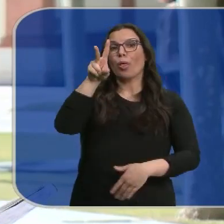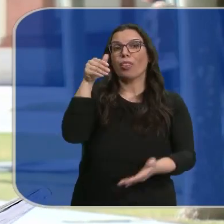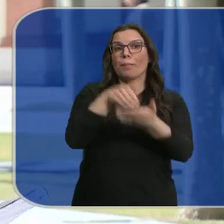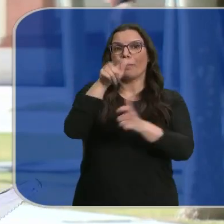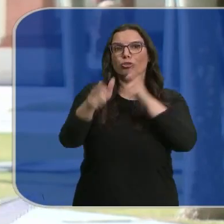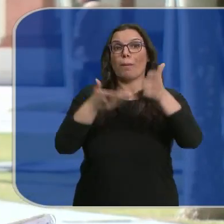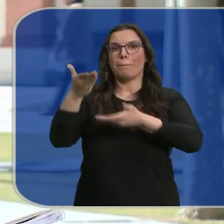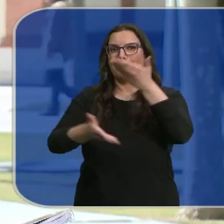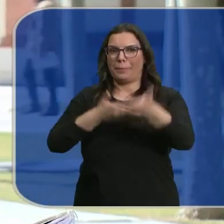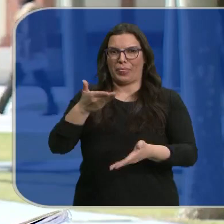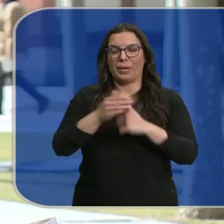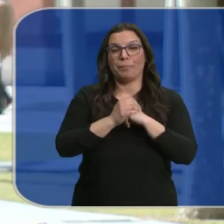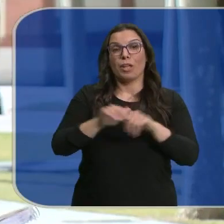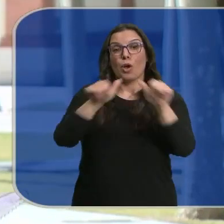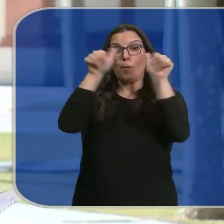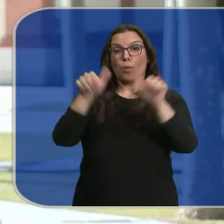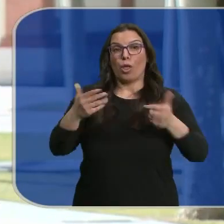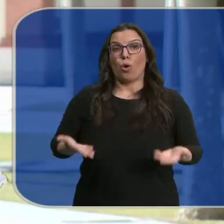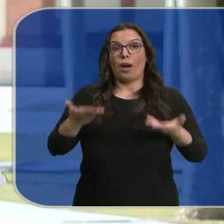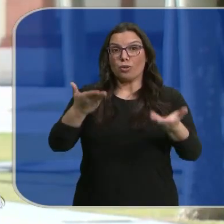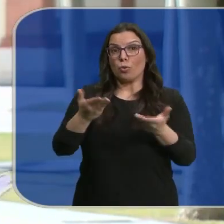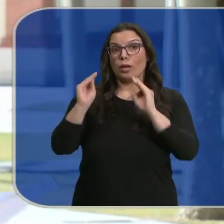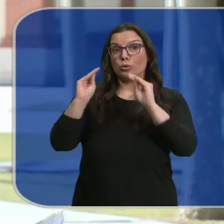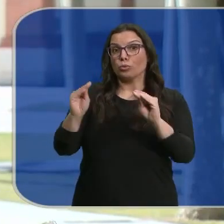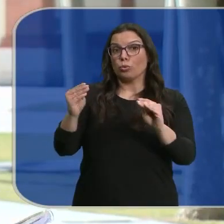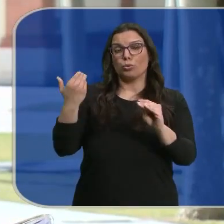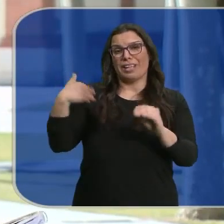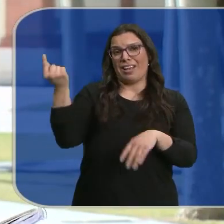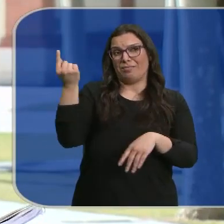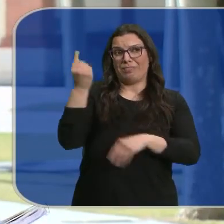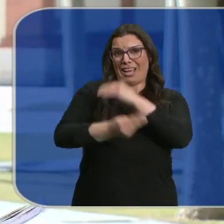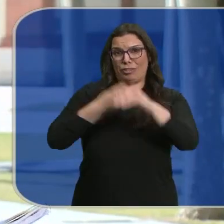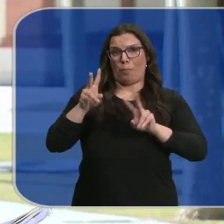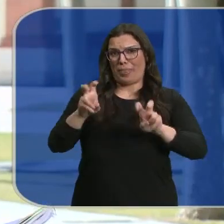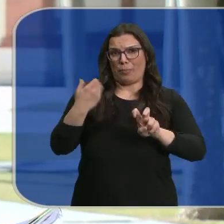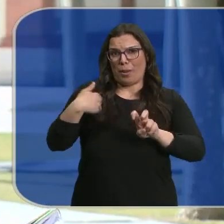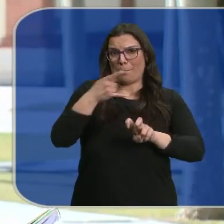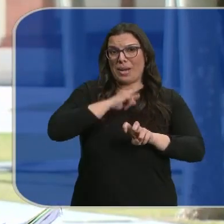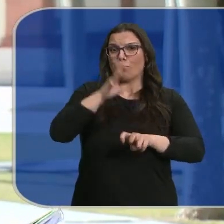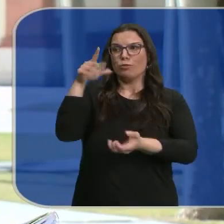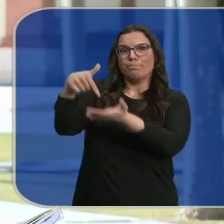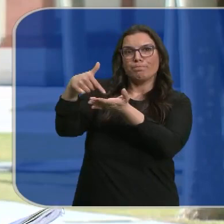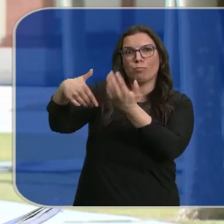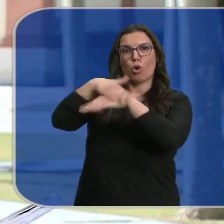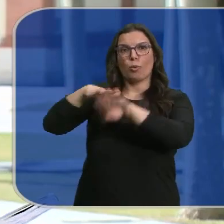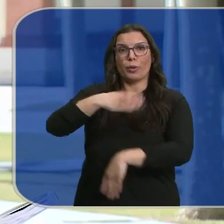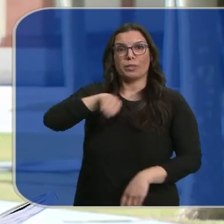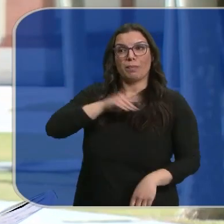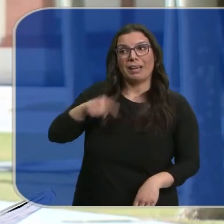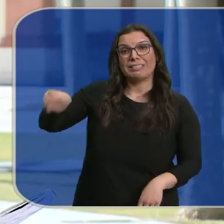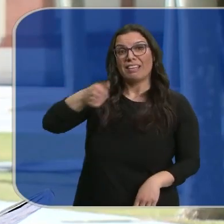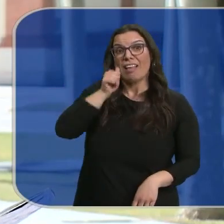solicitantes. modelo de esa ayuda, dicen, estaba mal diseñado, por eso le reclaman, le exigen ahora al gobierno